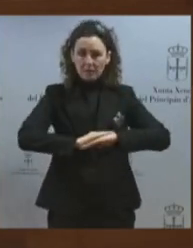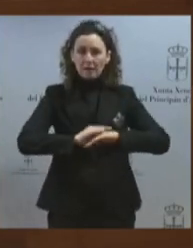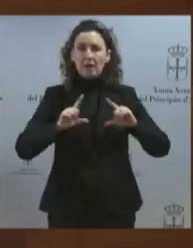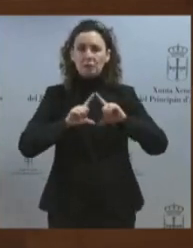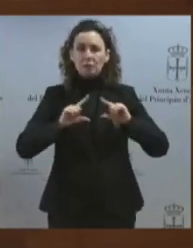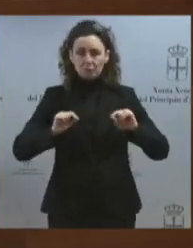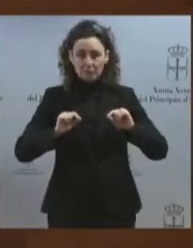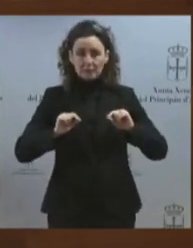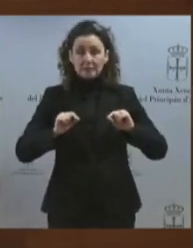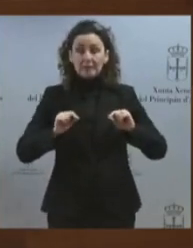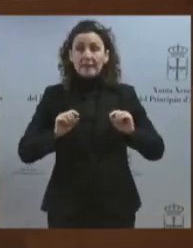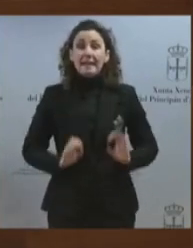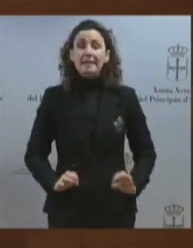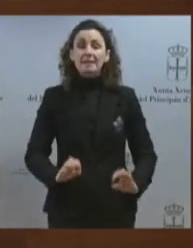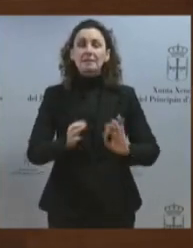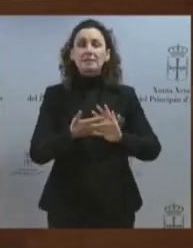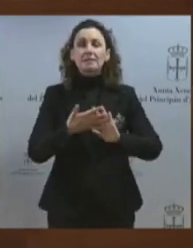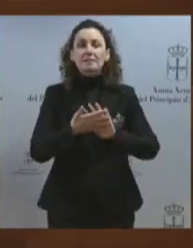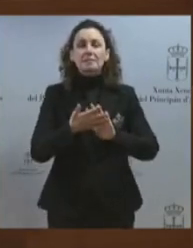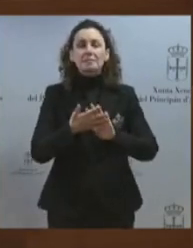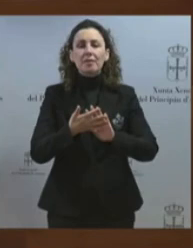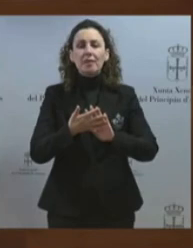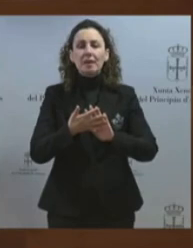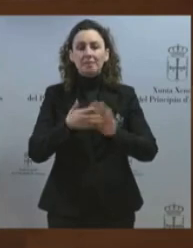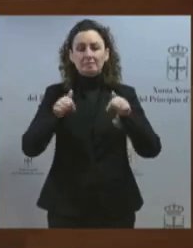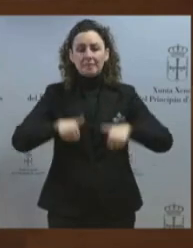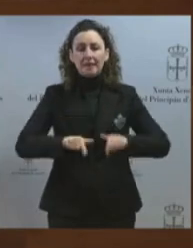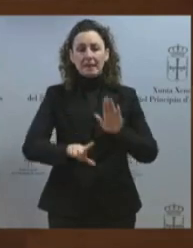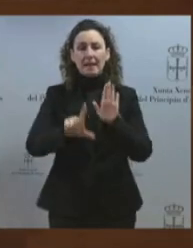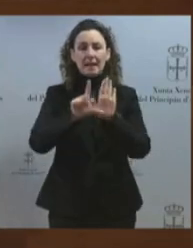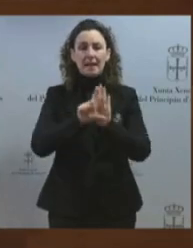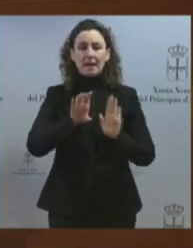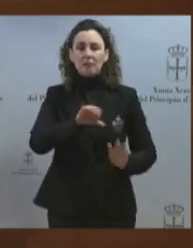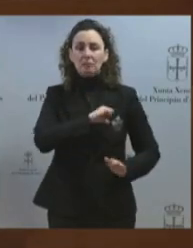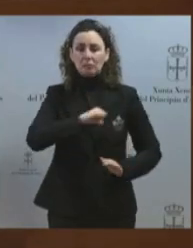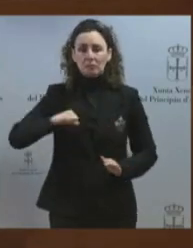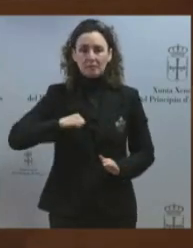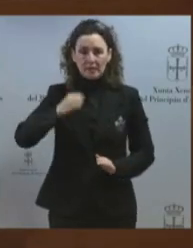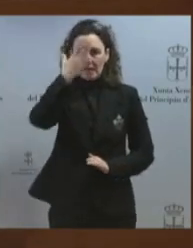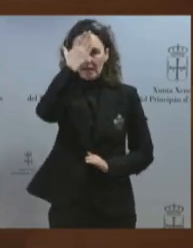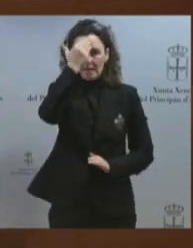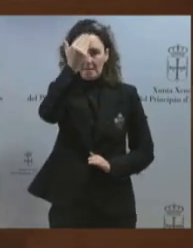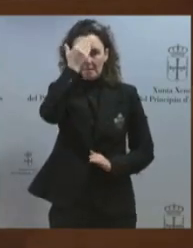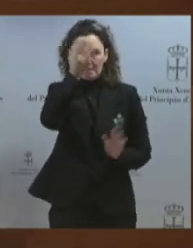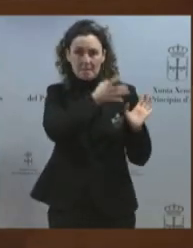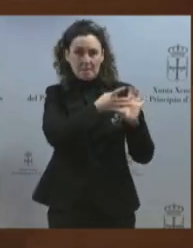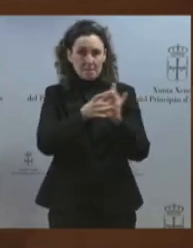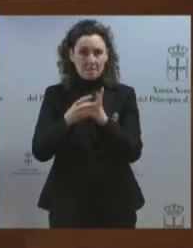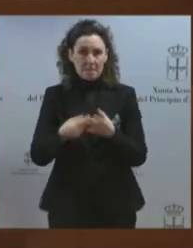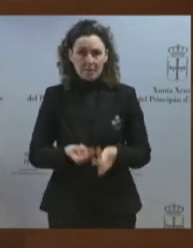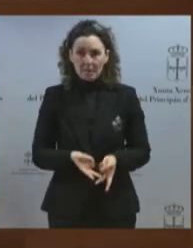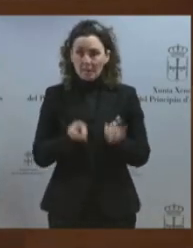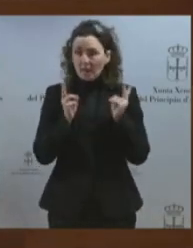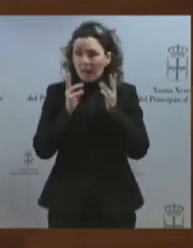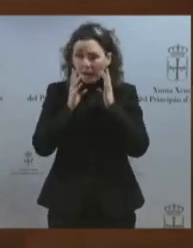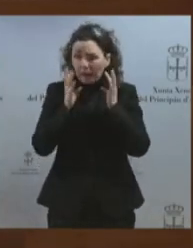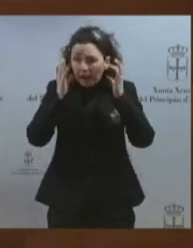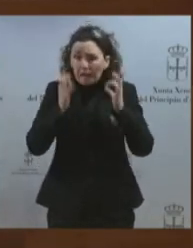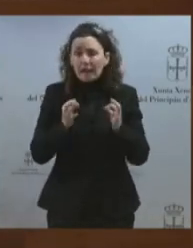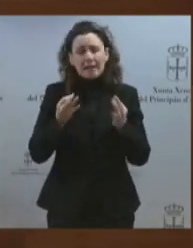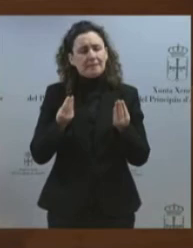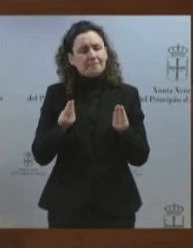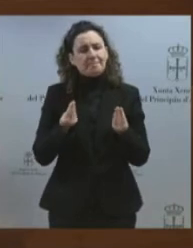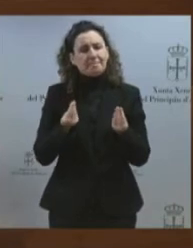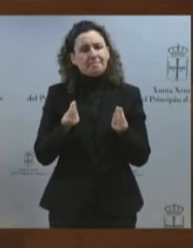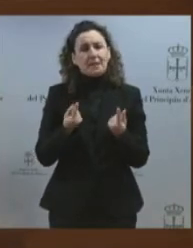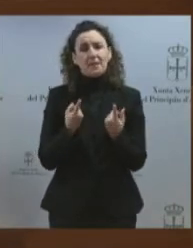el caso de nuestra ley autonómica de memoria, que está muy lejos, la verdad, de haber sido desarrollada y llevada a la práctica en todo su